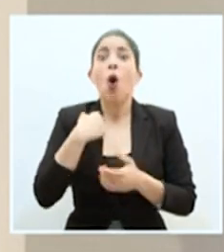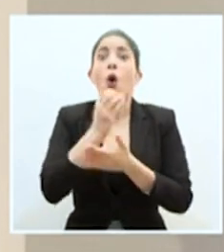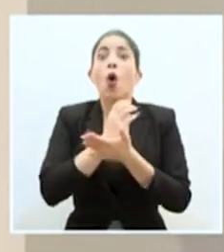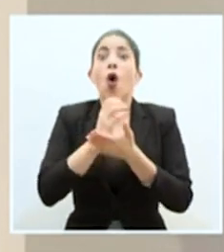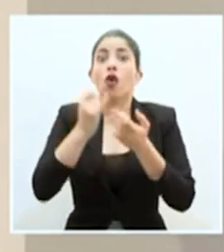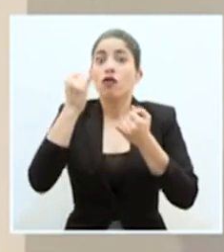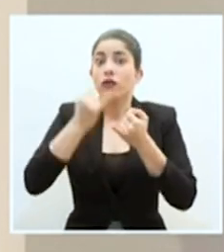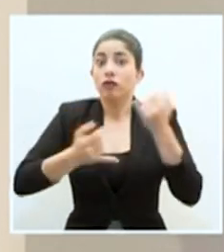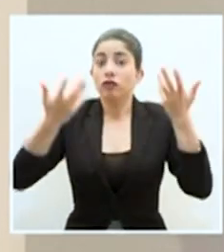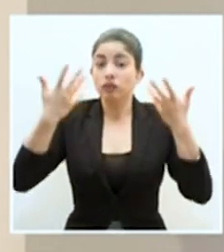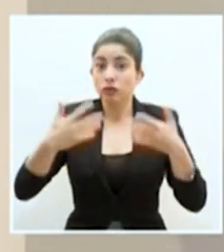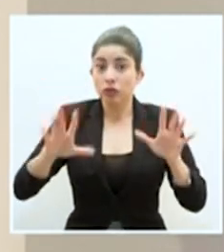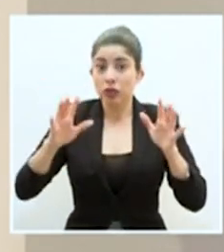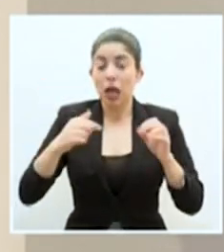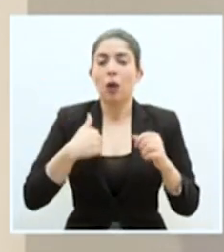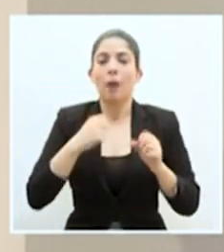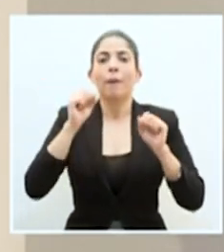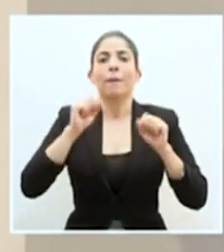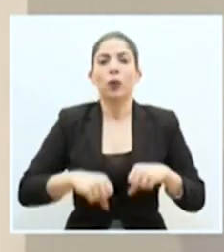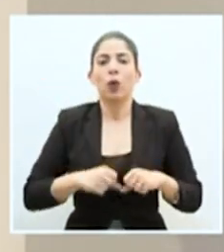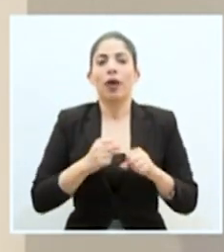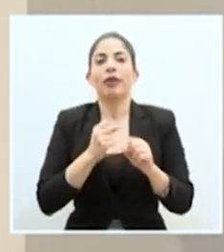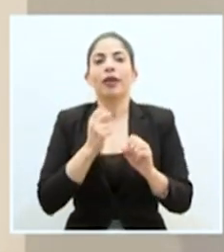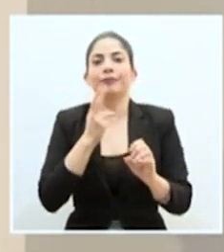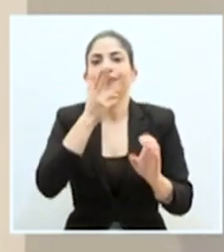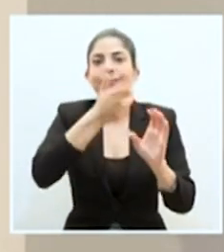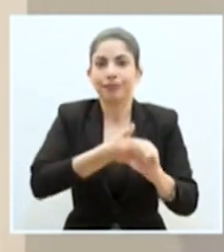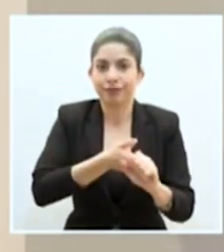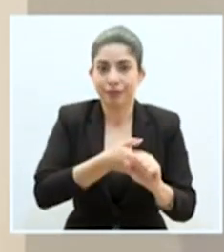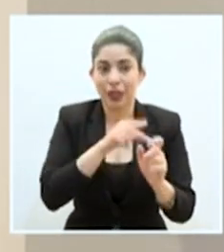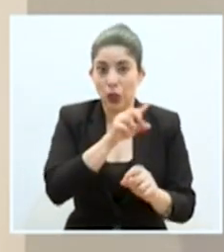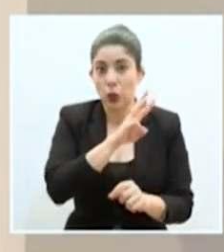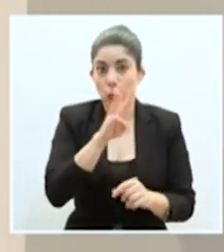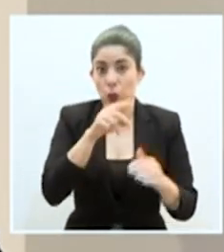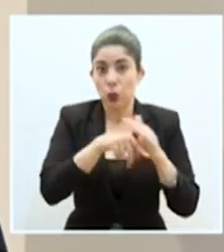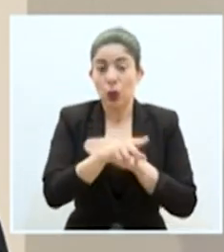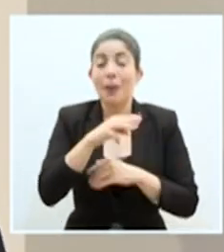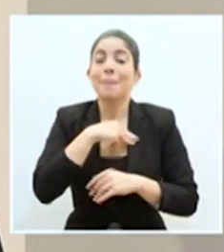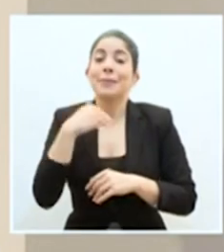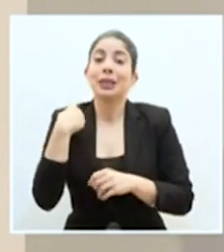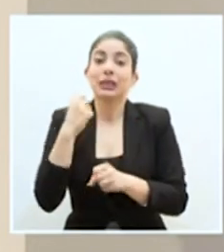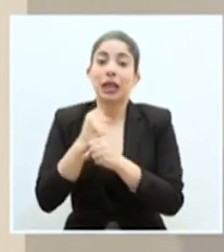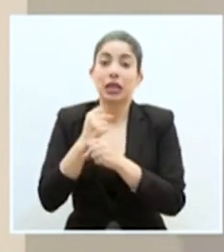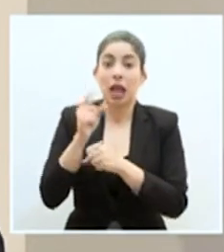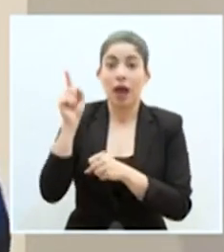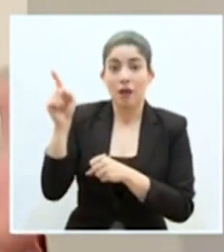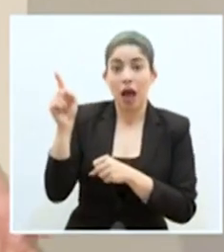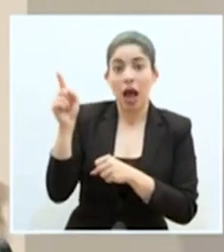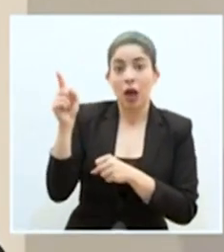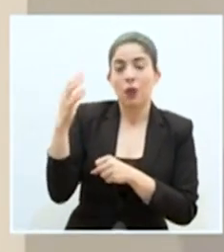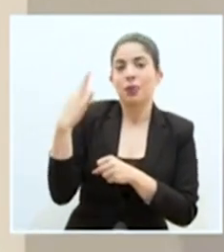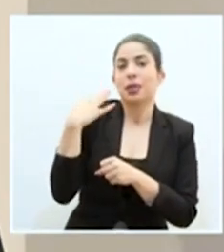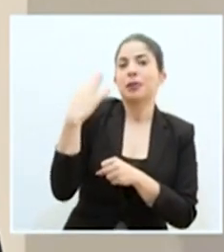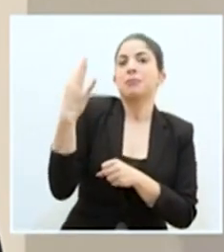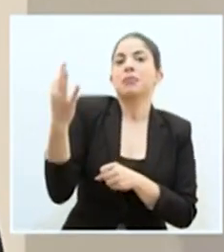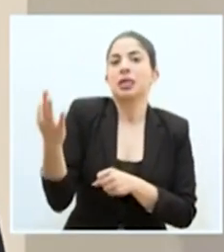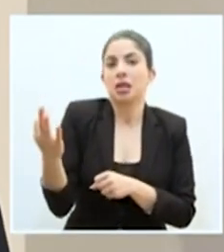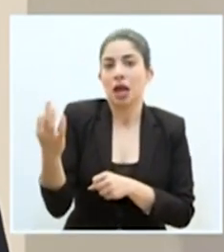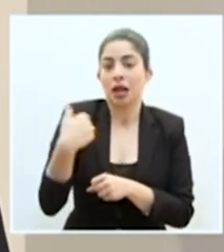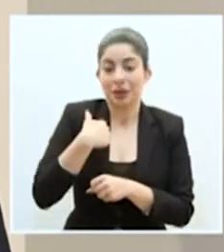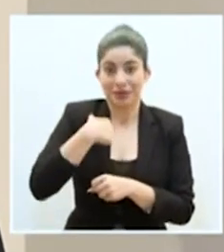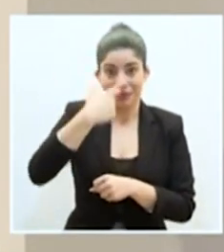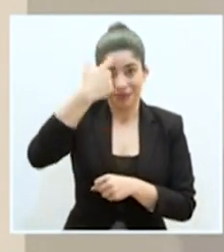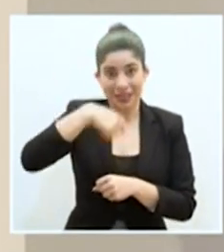completa, podrán acceder a esta plataforma y será el Ministerio del Trabajo el que invitará a las